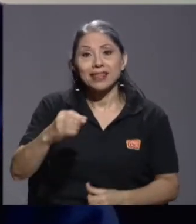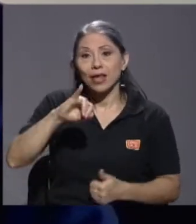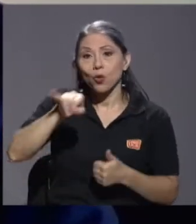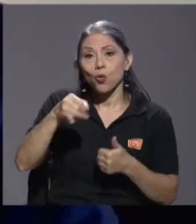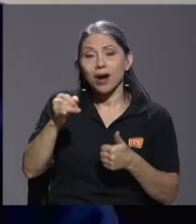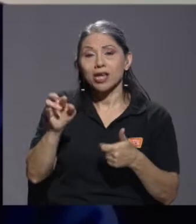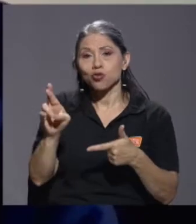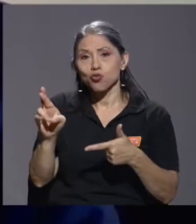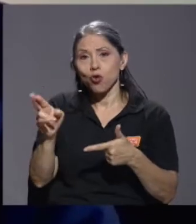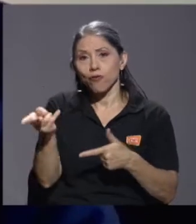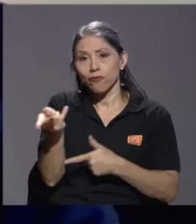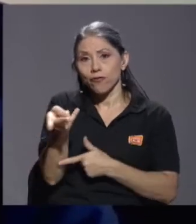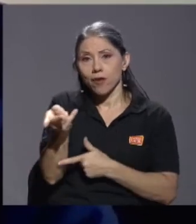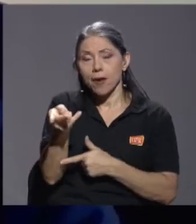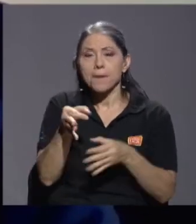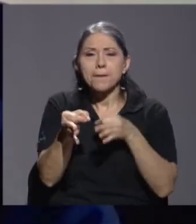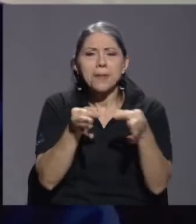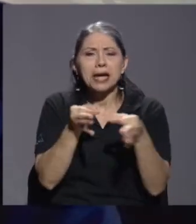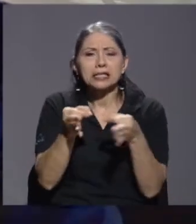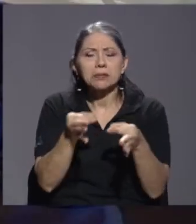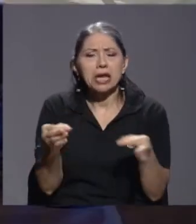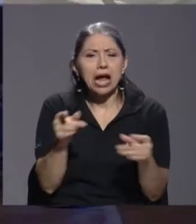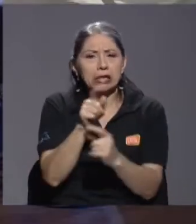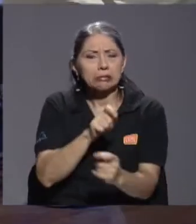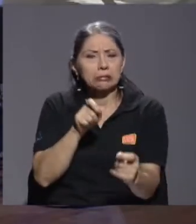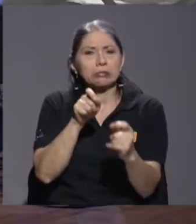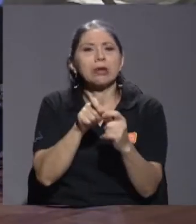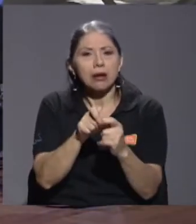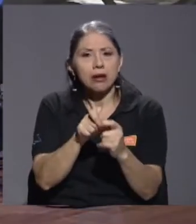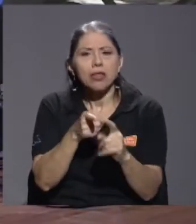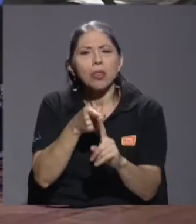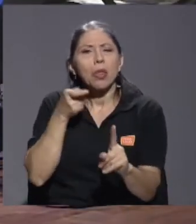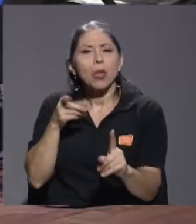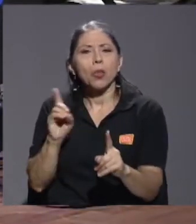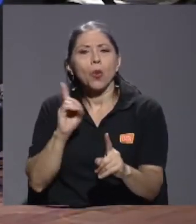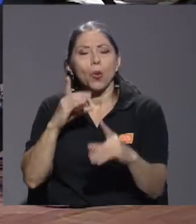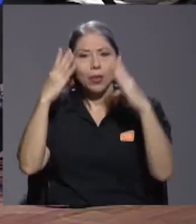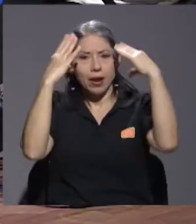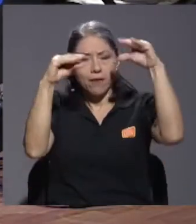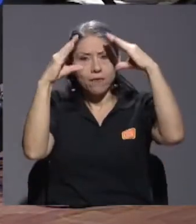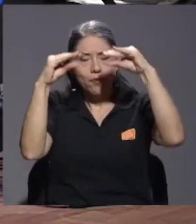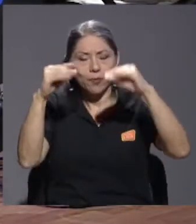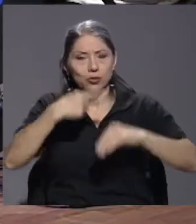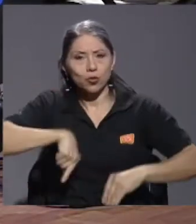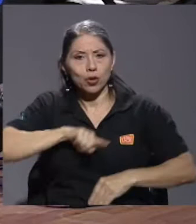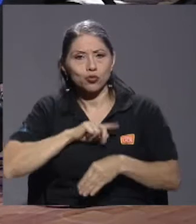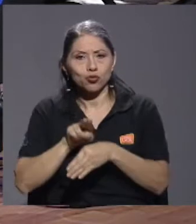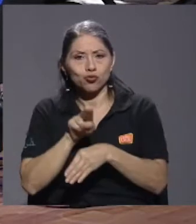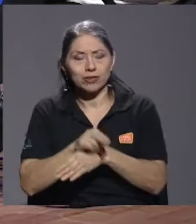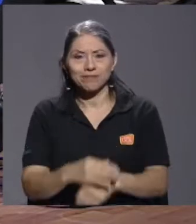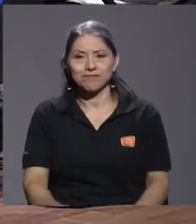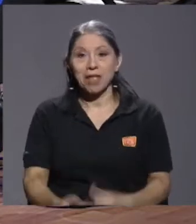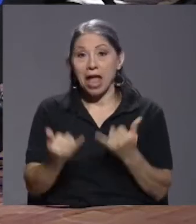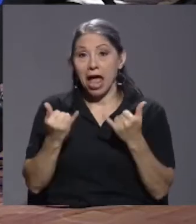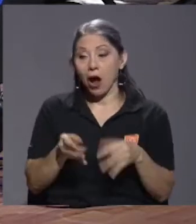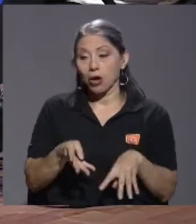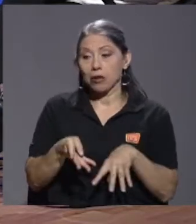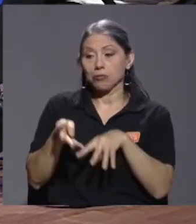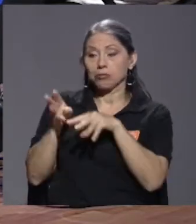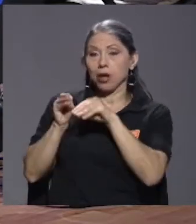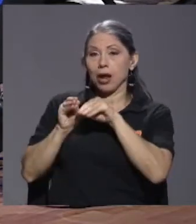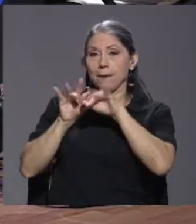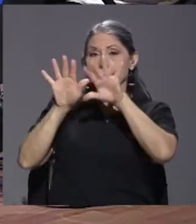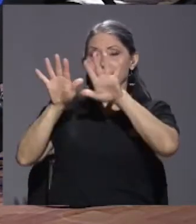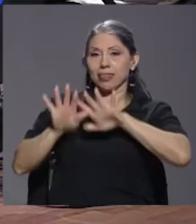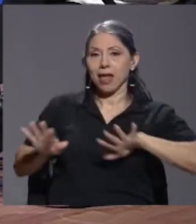les van a explicar con más detalle la fuente de la información que hemos estado utilizando. Voy a compartir la pantalla para presentar un par